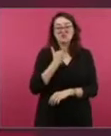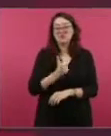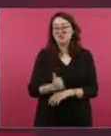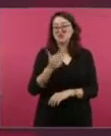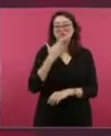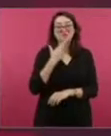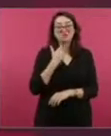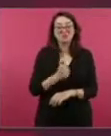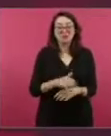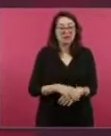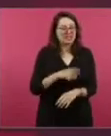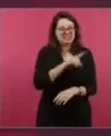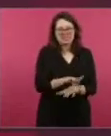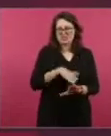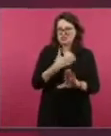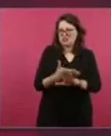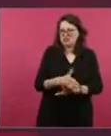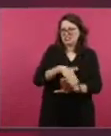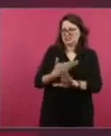recorrido a todo.